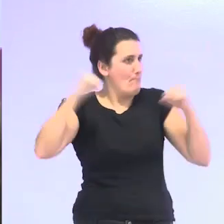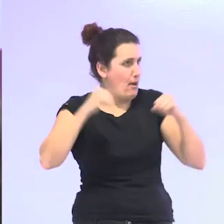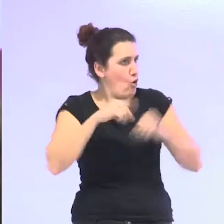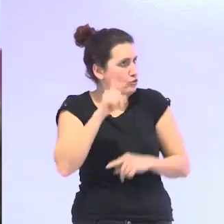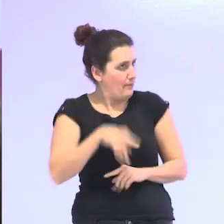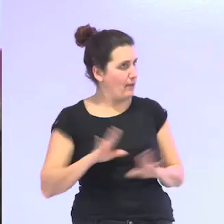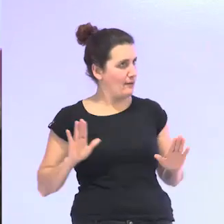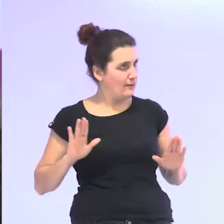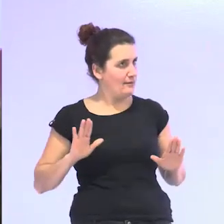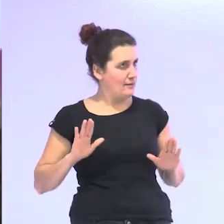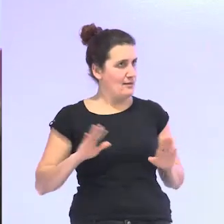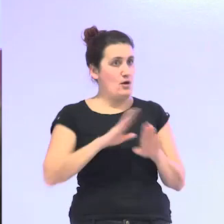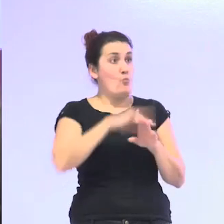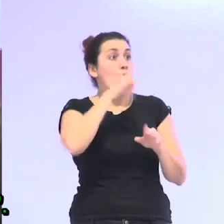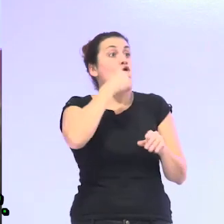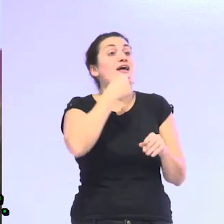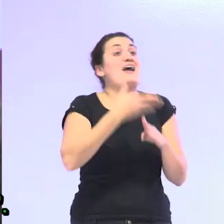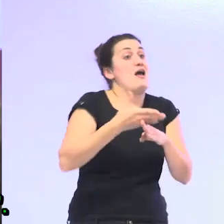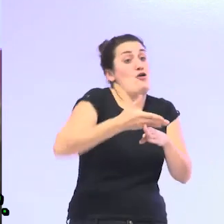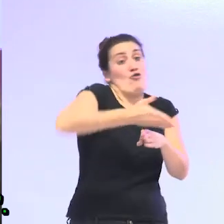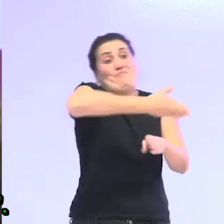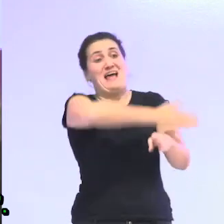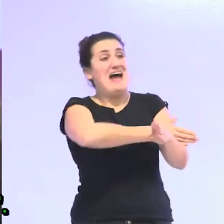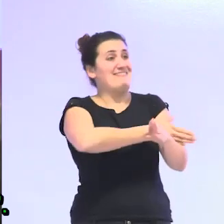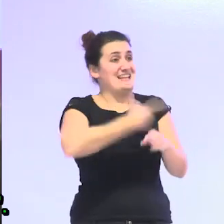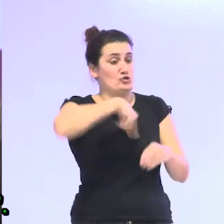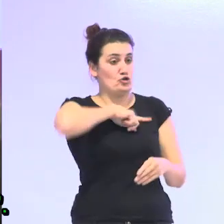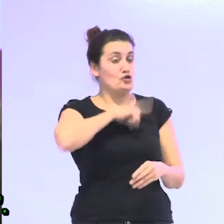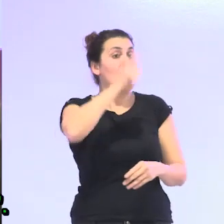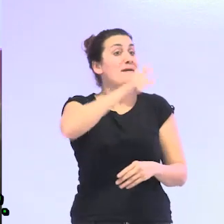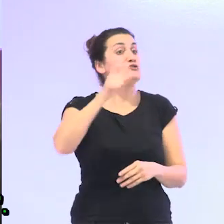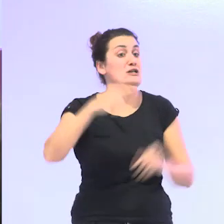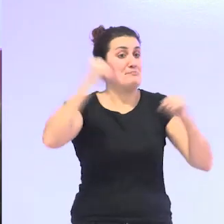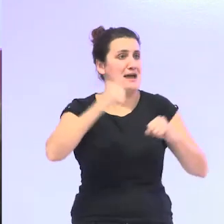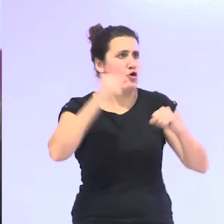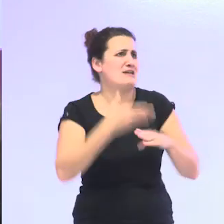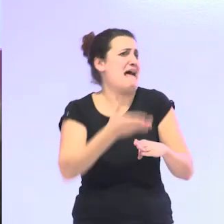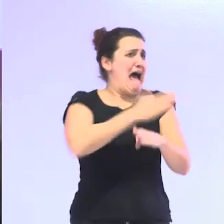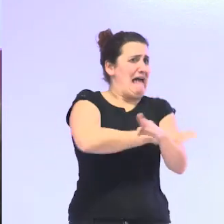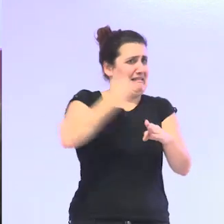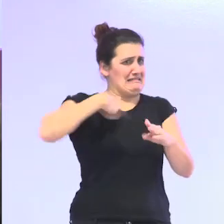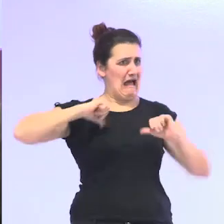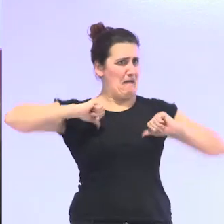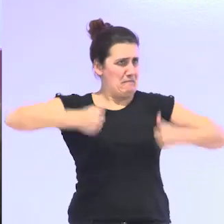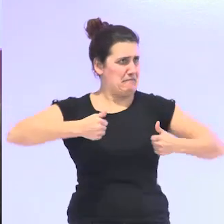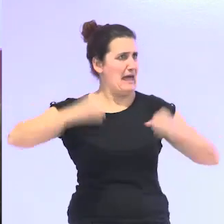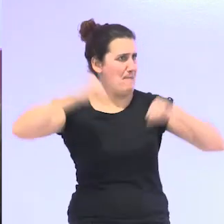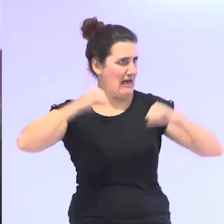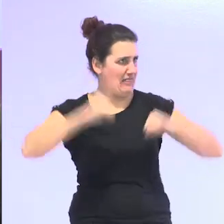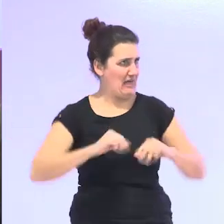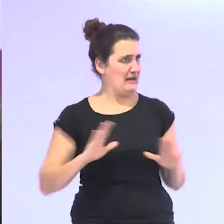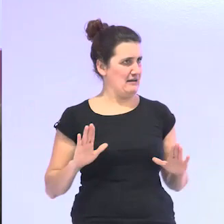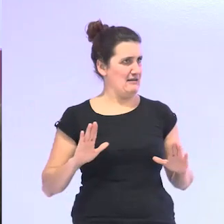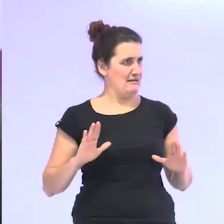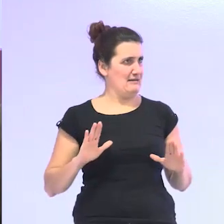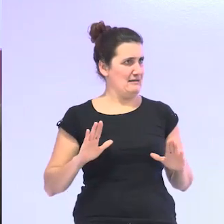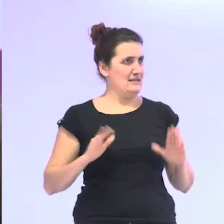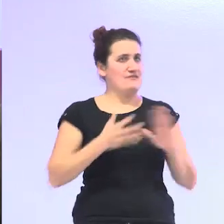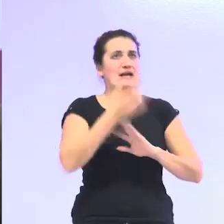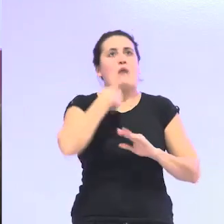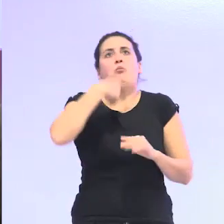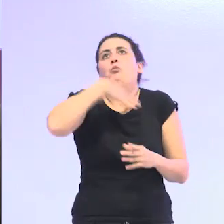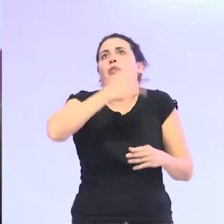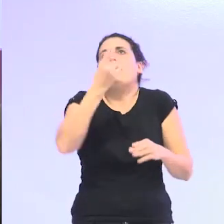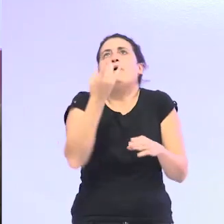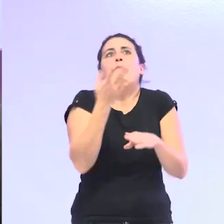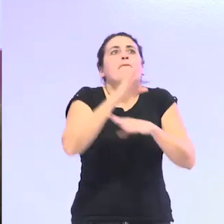que empezamos a envejecer mucho antes de que se nos llame personas mayores es decir si nos podemos plantear que podríamos